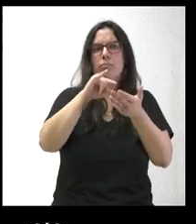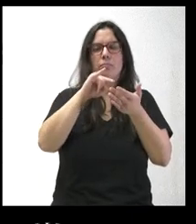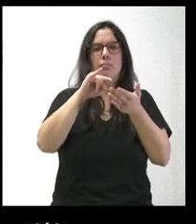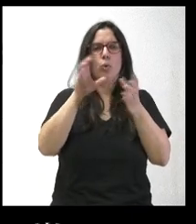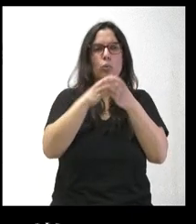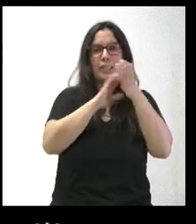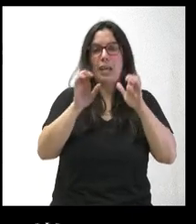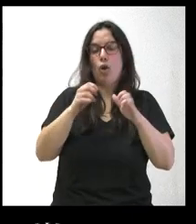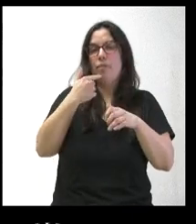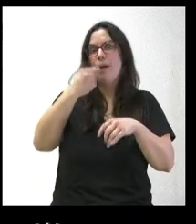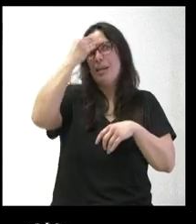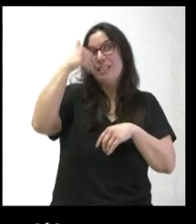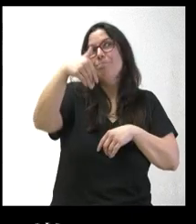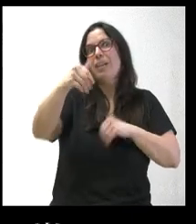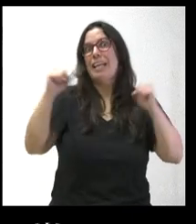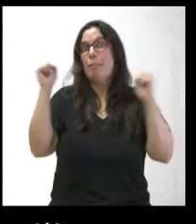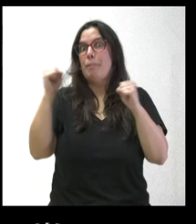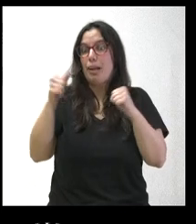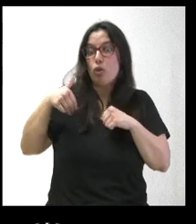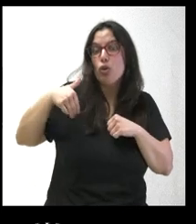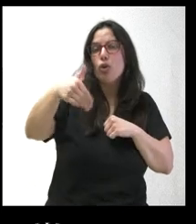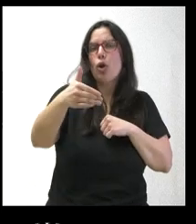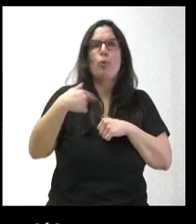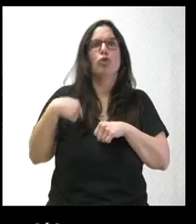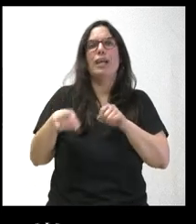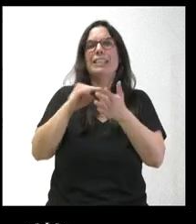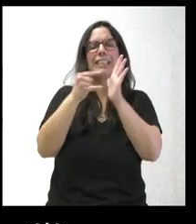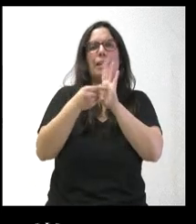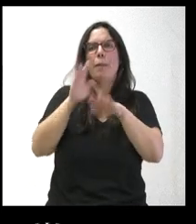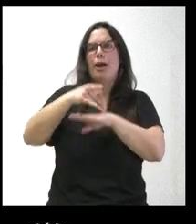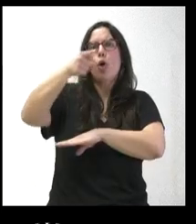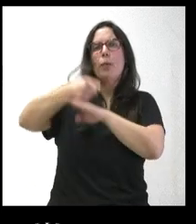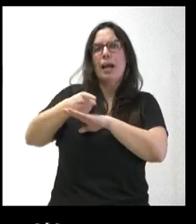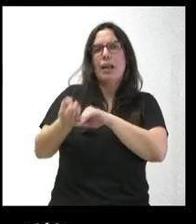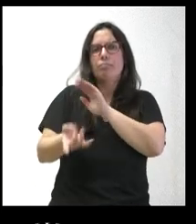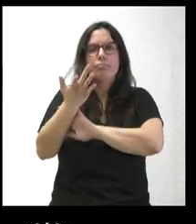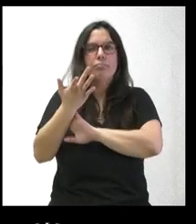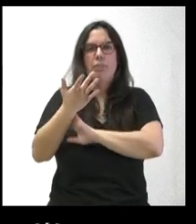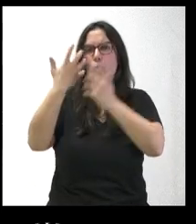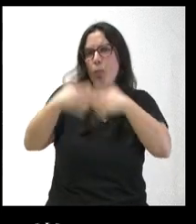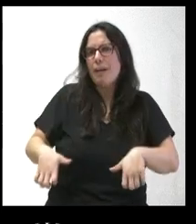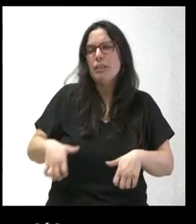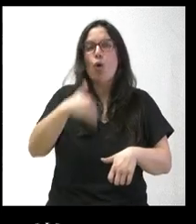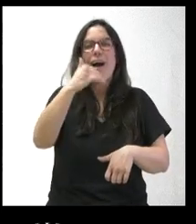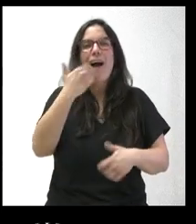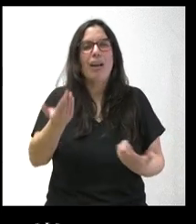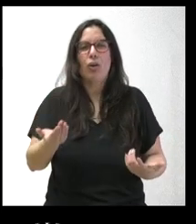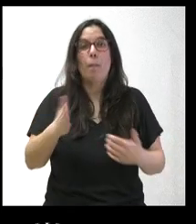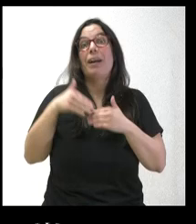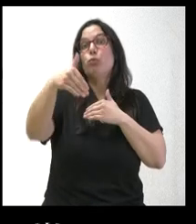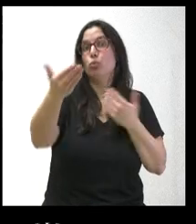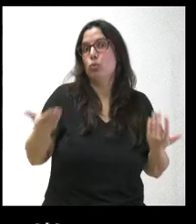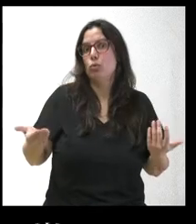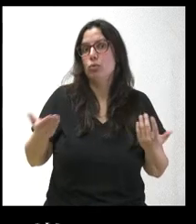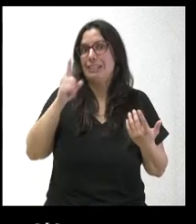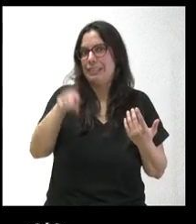llegue el invierno se establezca algún mecanismo, no sé si de obligatoriedad, porque no lo han hecho, pero a futuro. Y